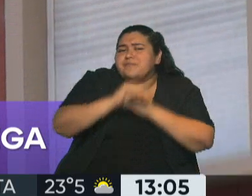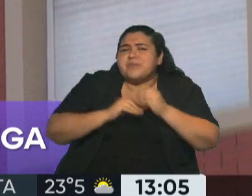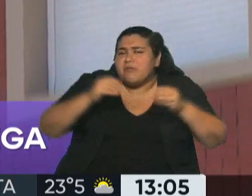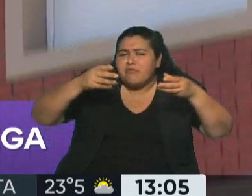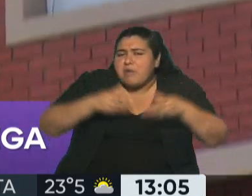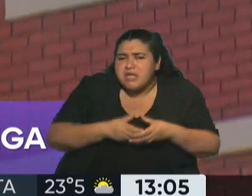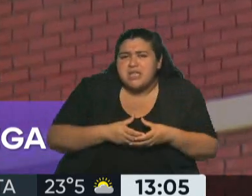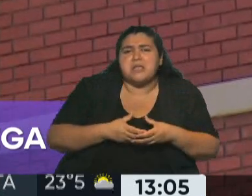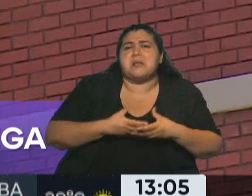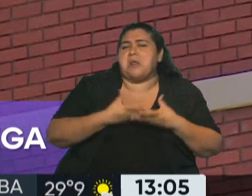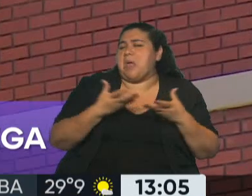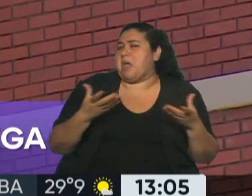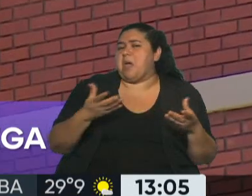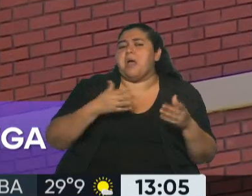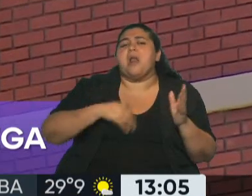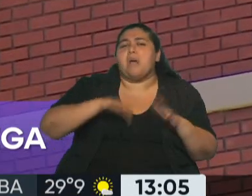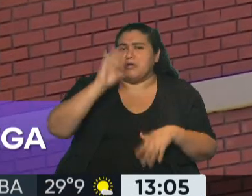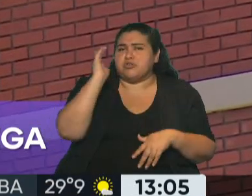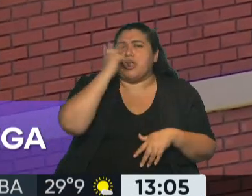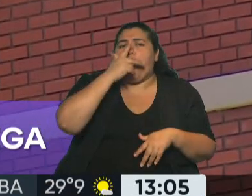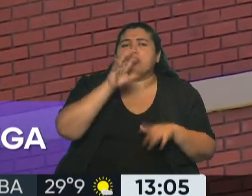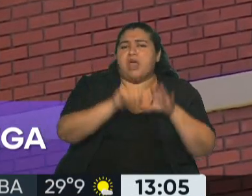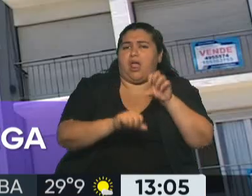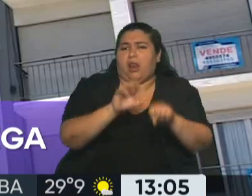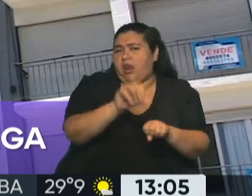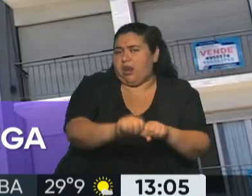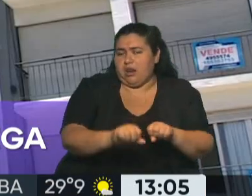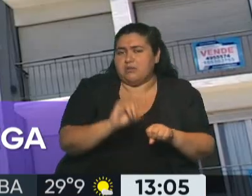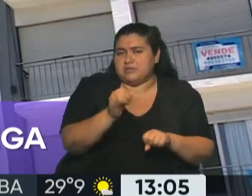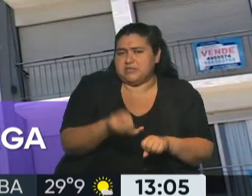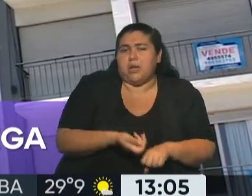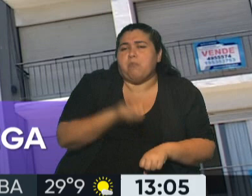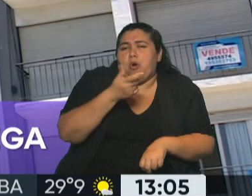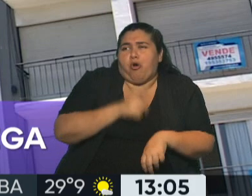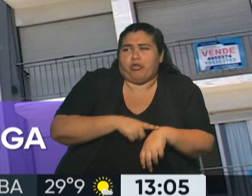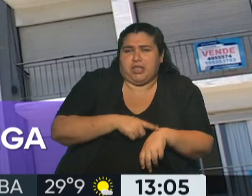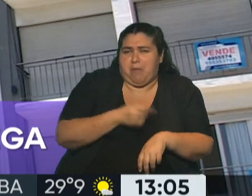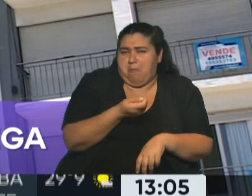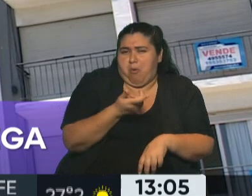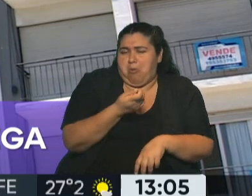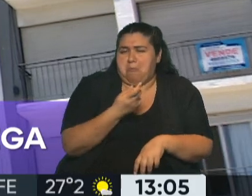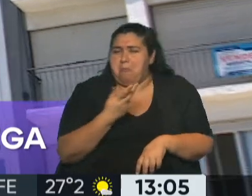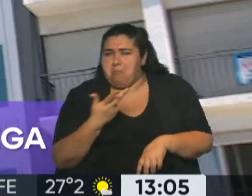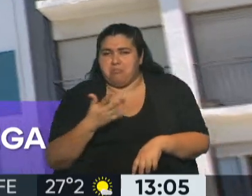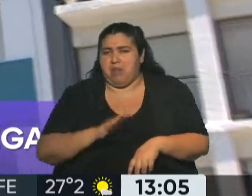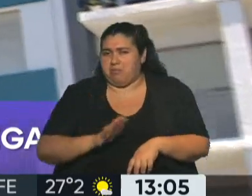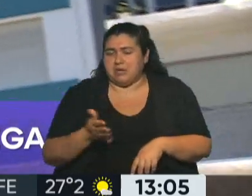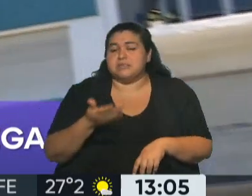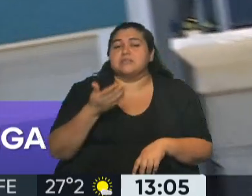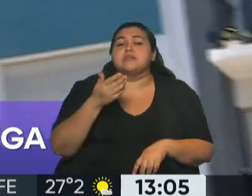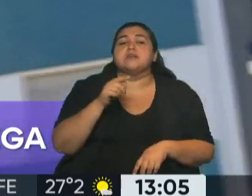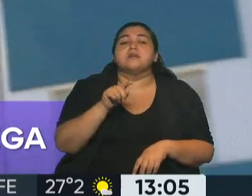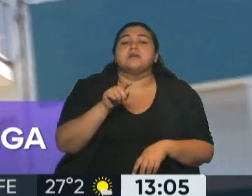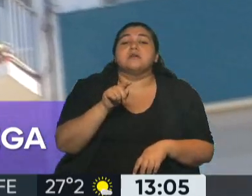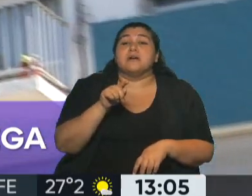seguramente, gran parte viene a hoteles. Por pocos días, y por supuesto, lo que tenga que ver